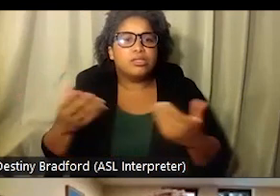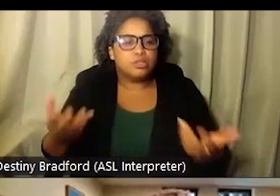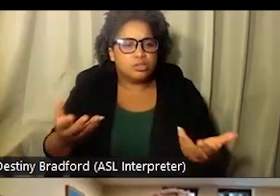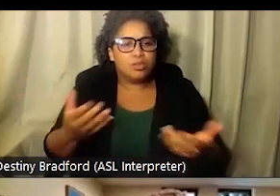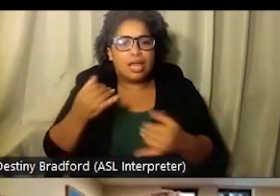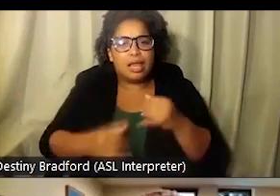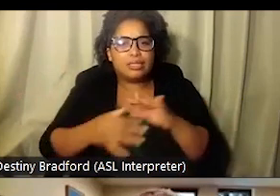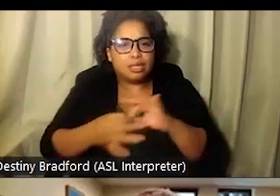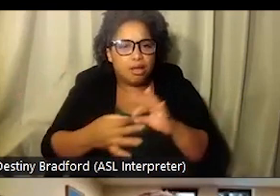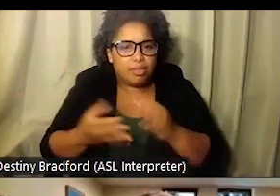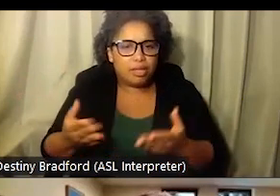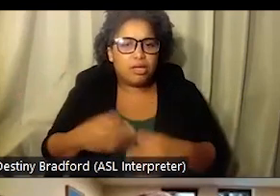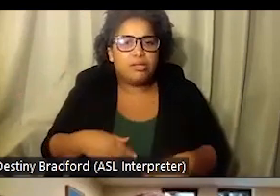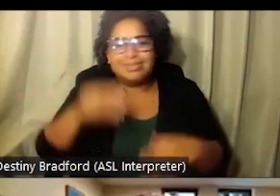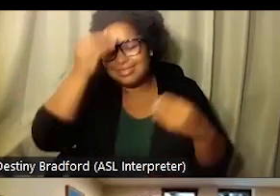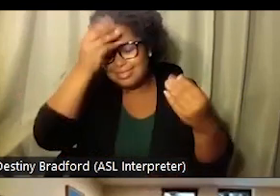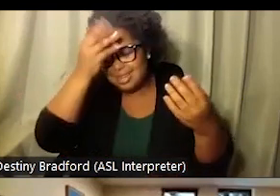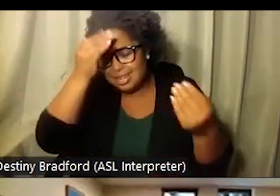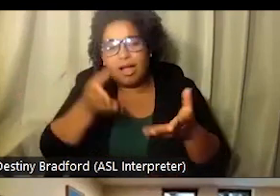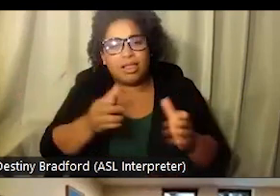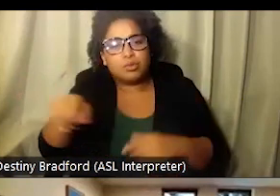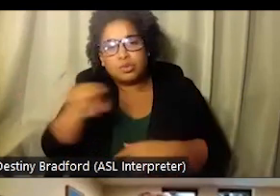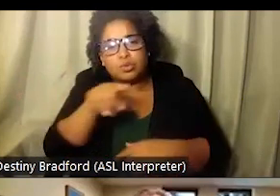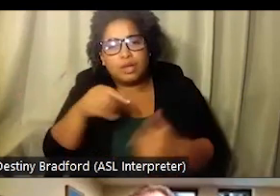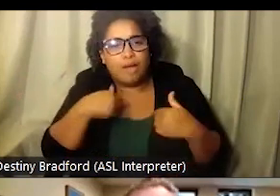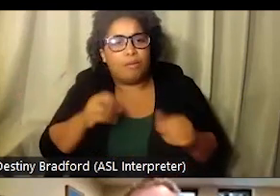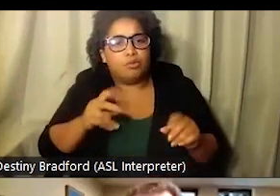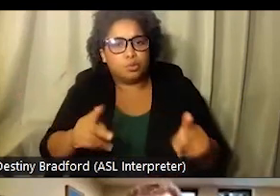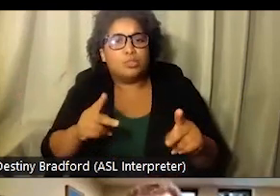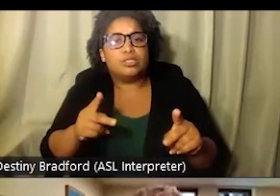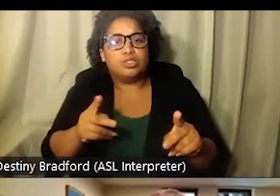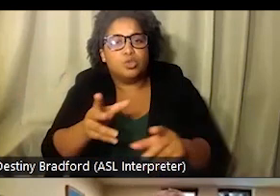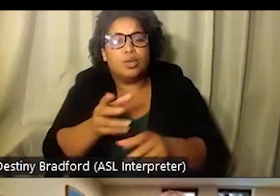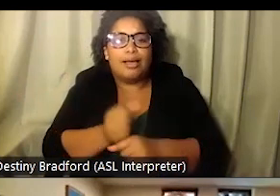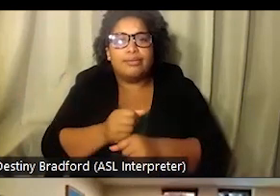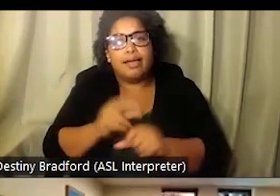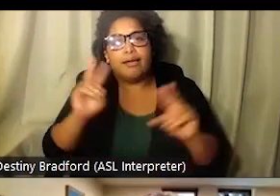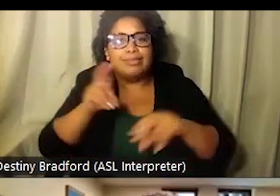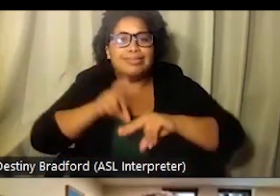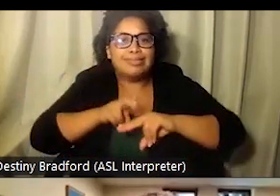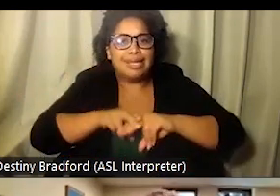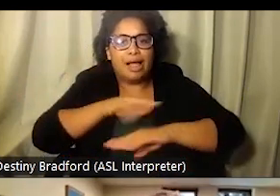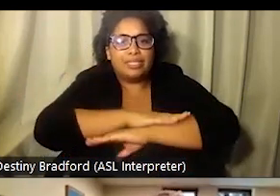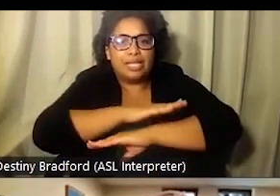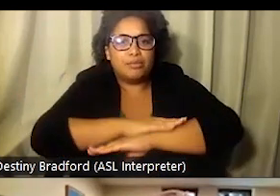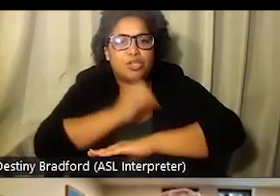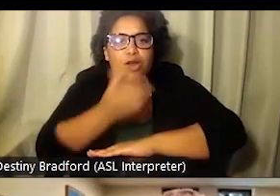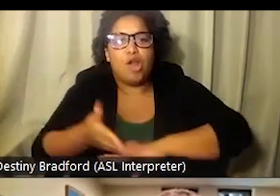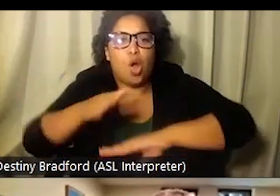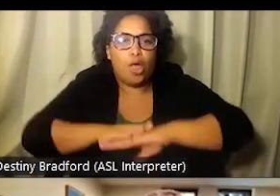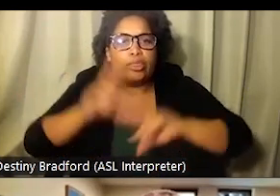trabajadores. Y de hecho, concluiré con este comentario, ¿verdad? Que los datos nos permiten a nosotros la oportunidad de ser parte de la